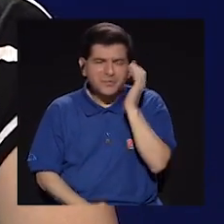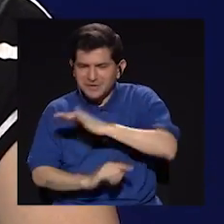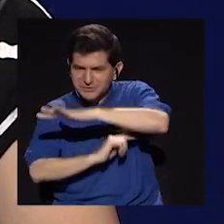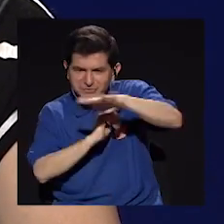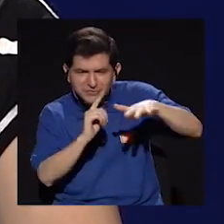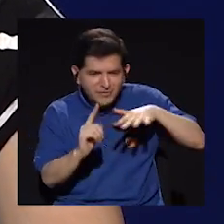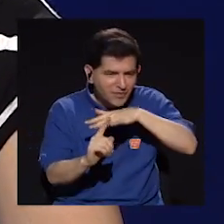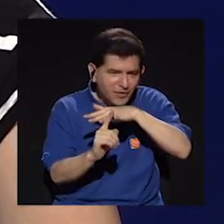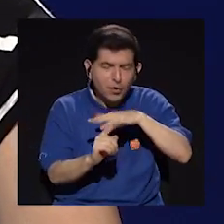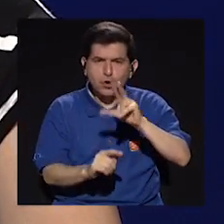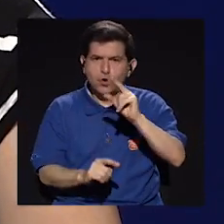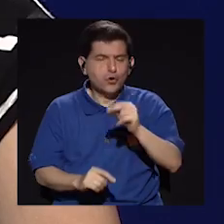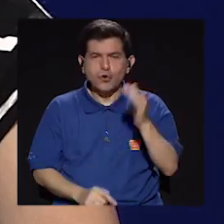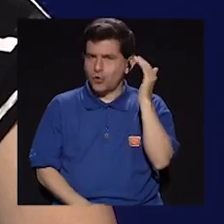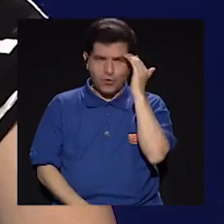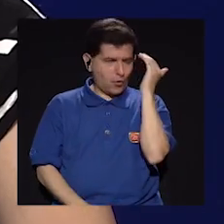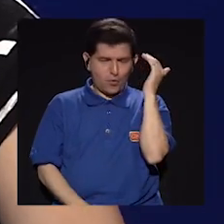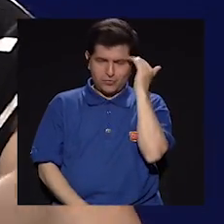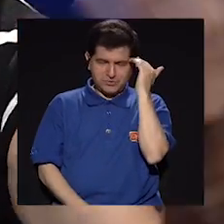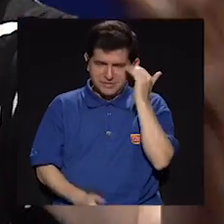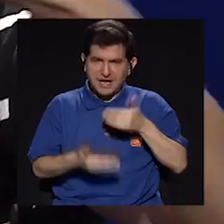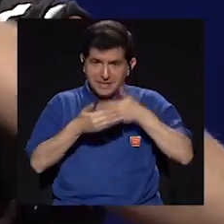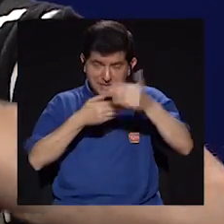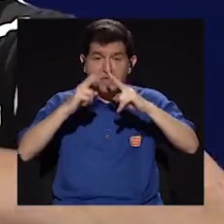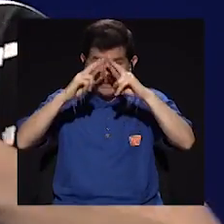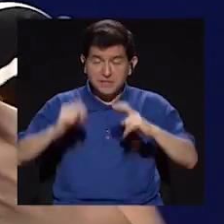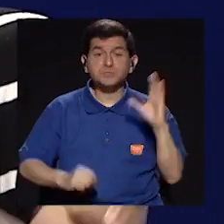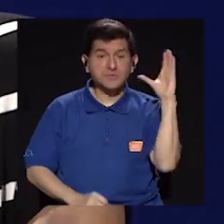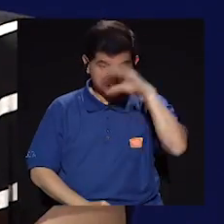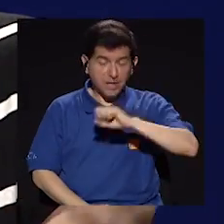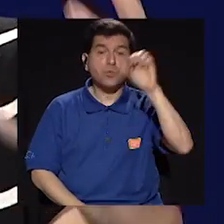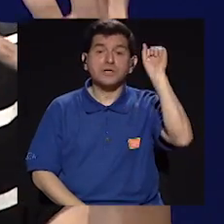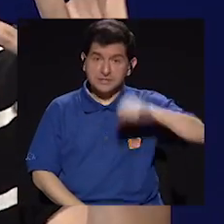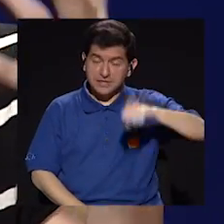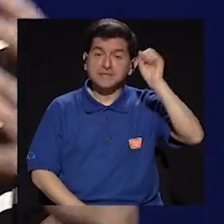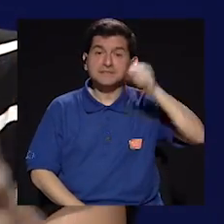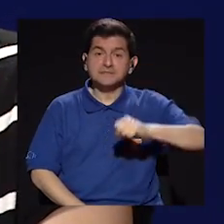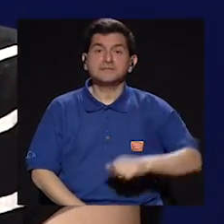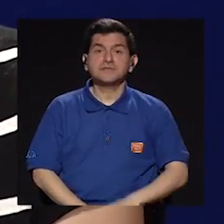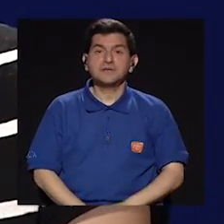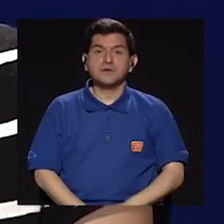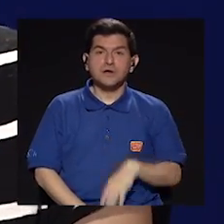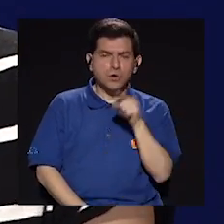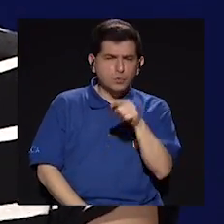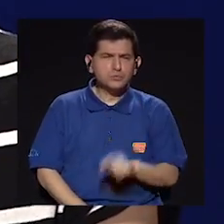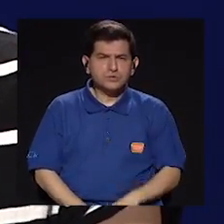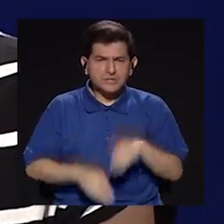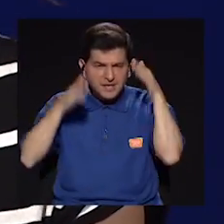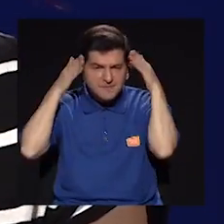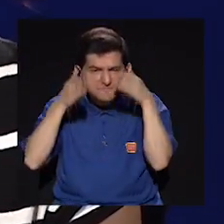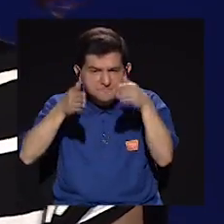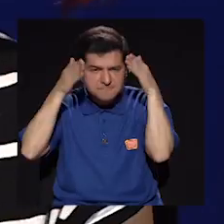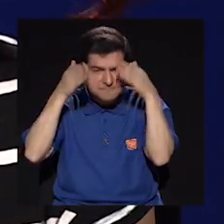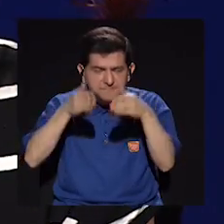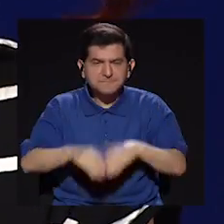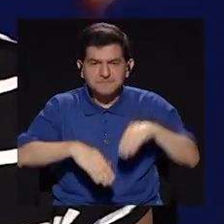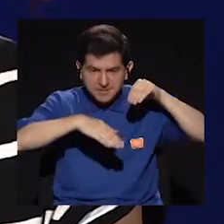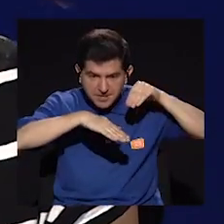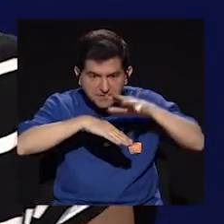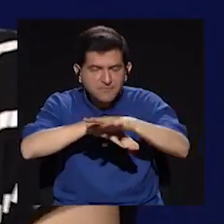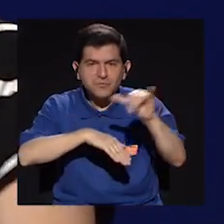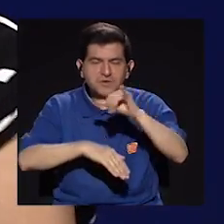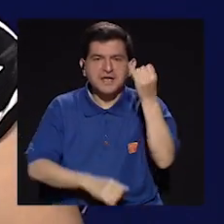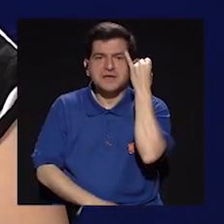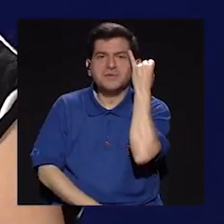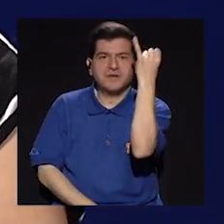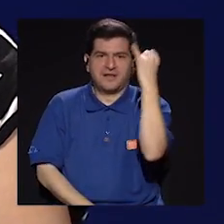rodean, aunque no sea como a nivel consciente, después ya lo analizas y te das cuenta que es como que tus obsesiones te tiran un poco